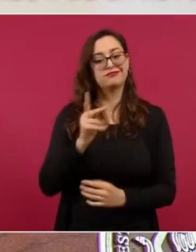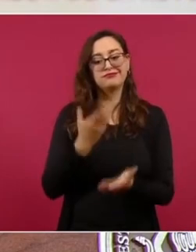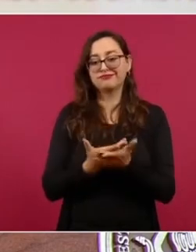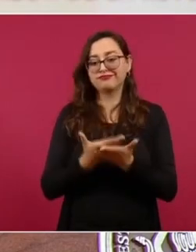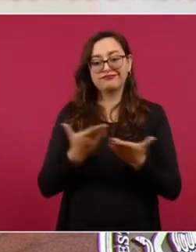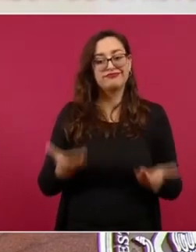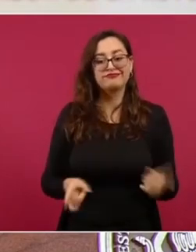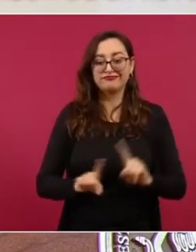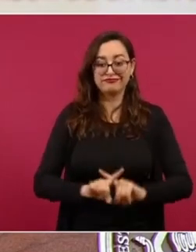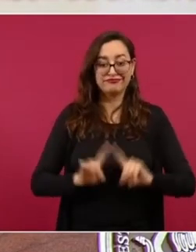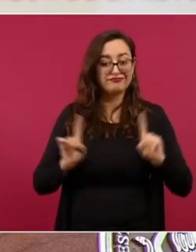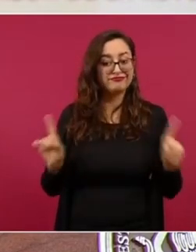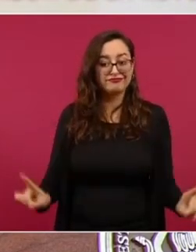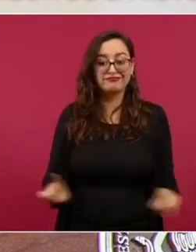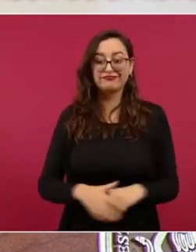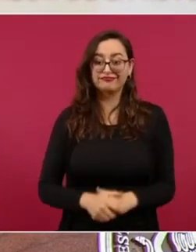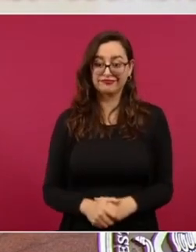ya no es así.